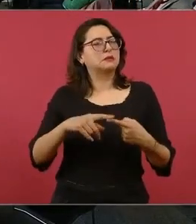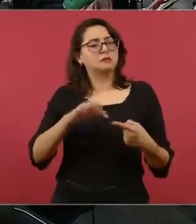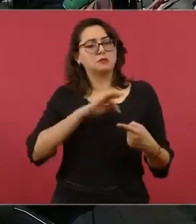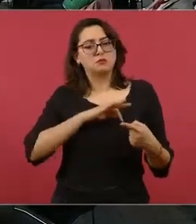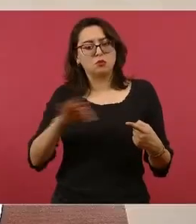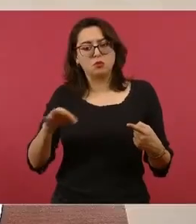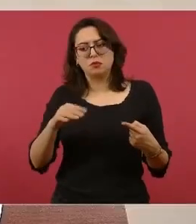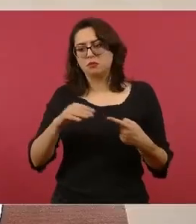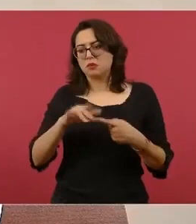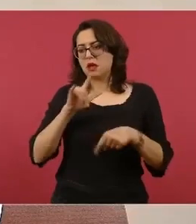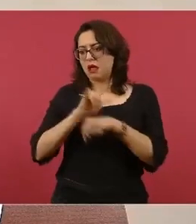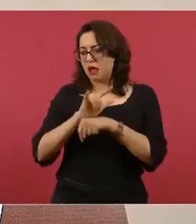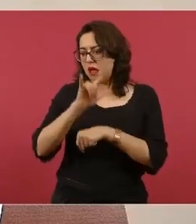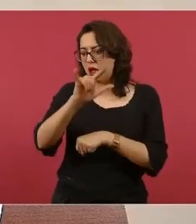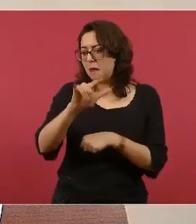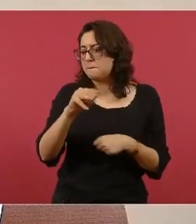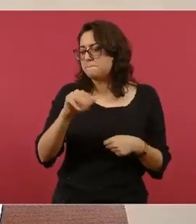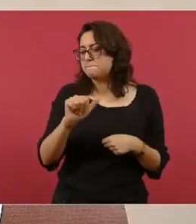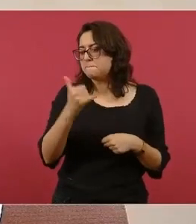poner, maya,